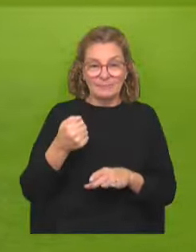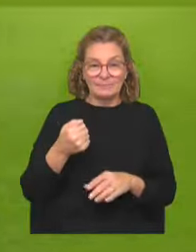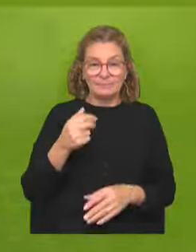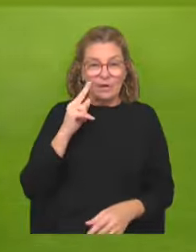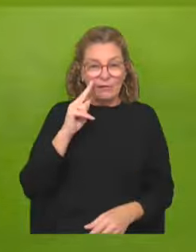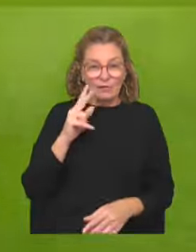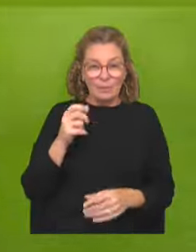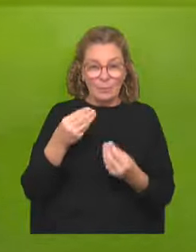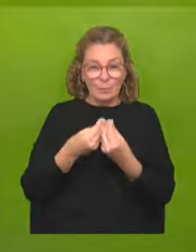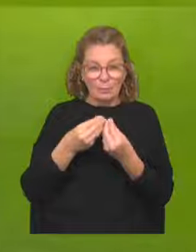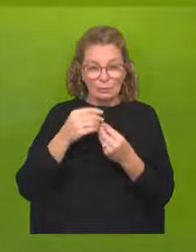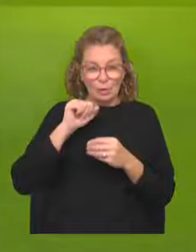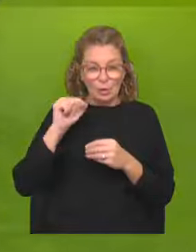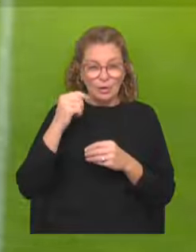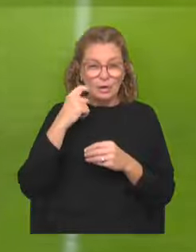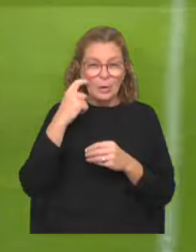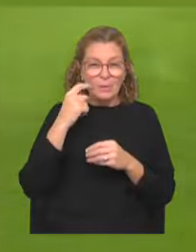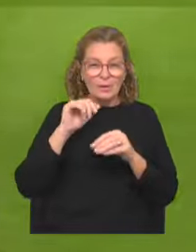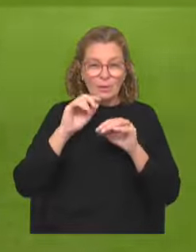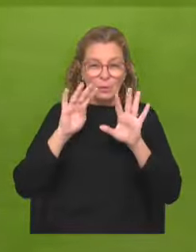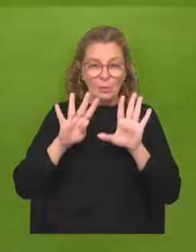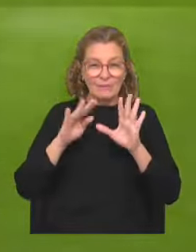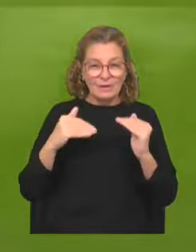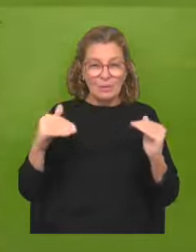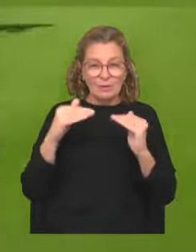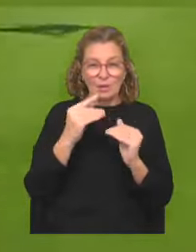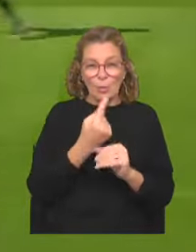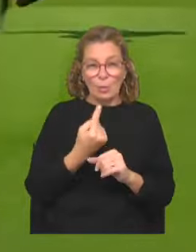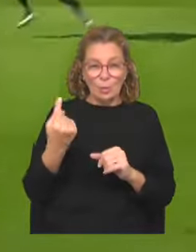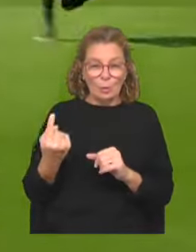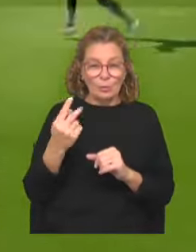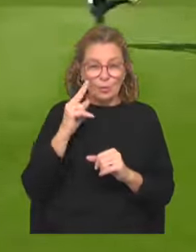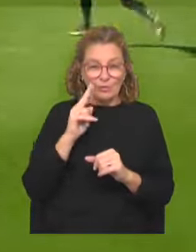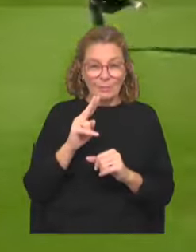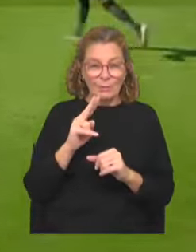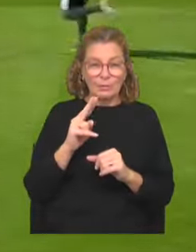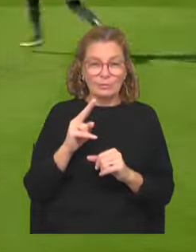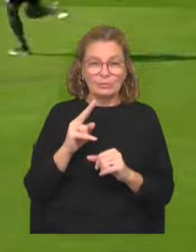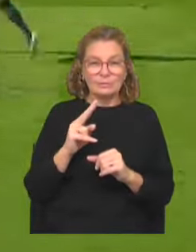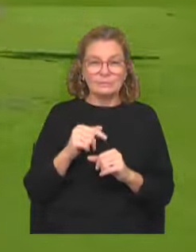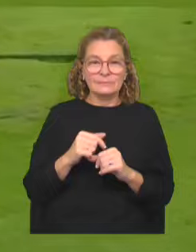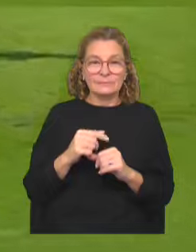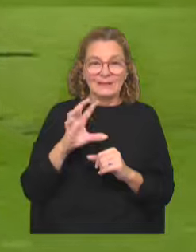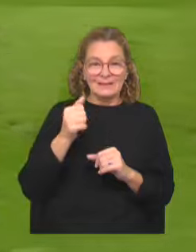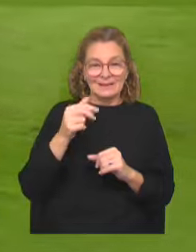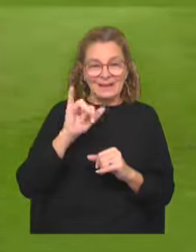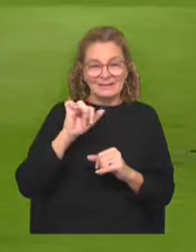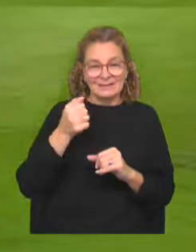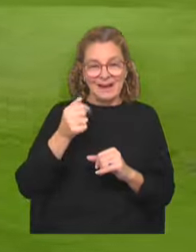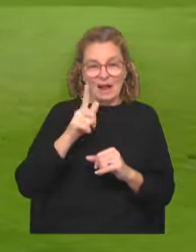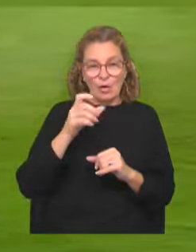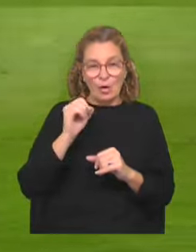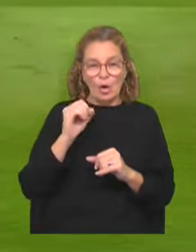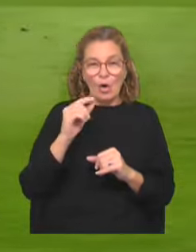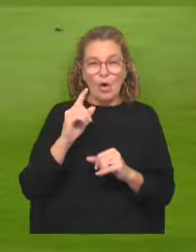Vamos a ver el show de goles de la fecha número 9 del torneo de apertura que arranca con una igualdad 1 a 1 que se dio en el parque Osvaldo Roberto en Sallago el